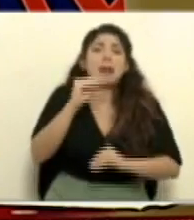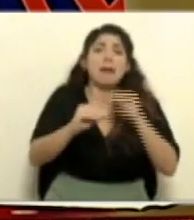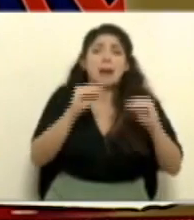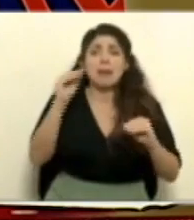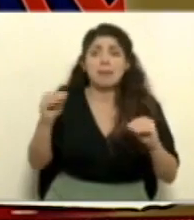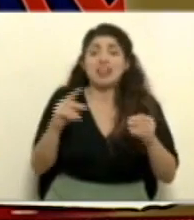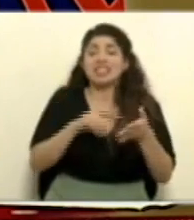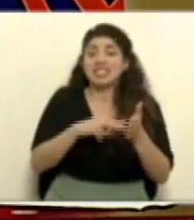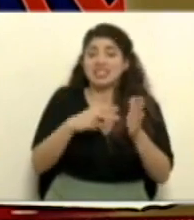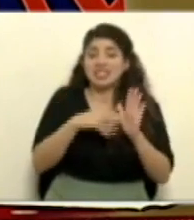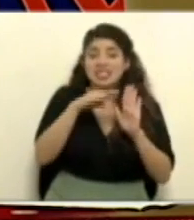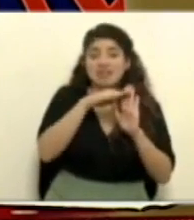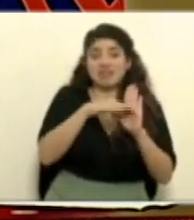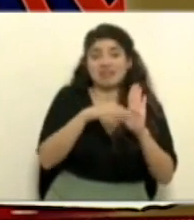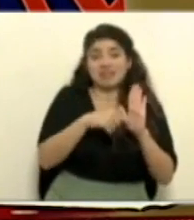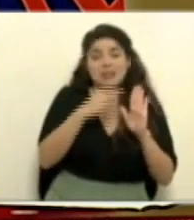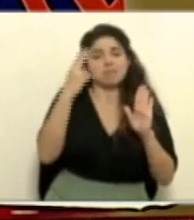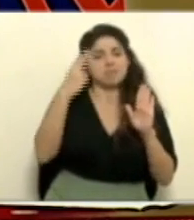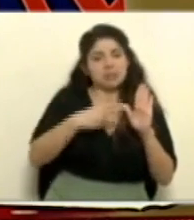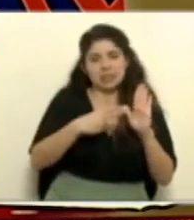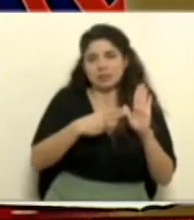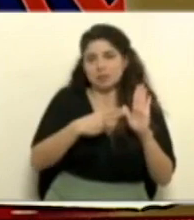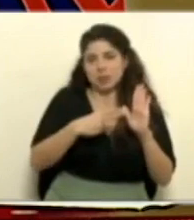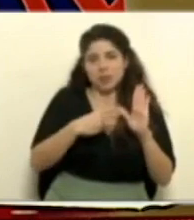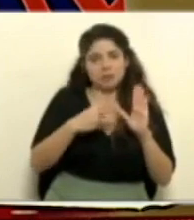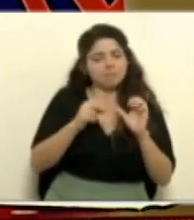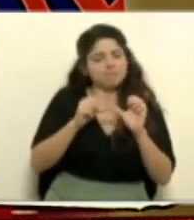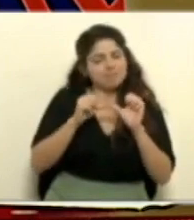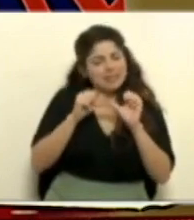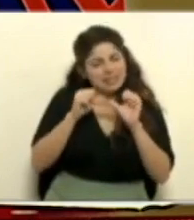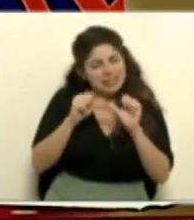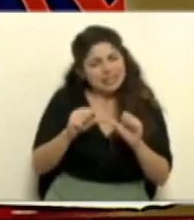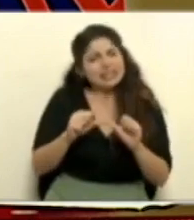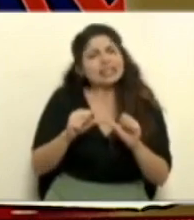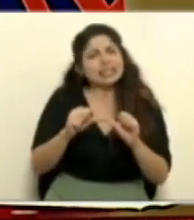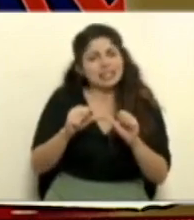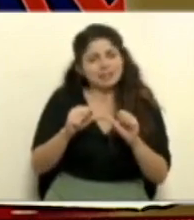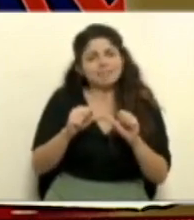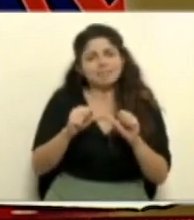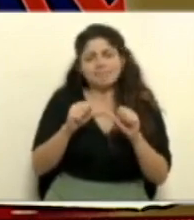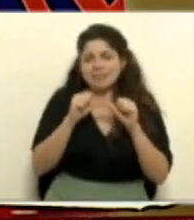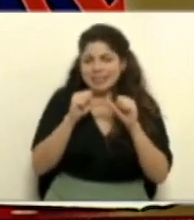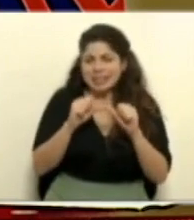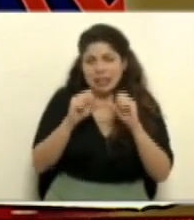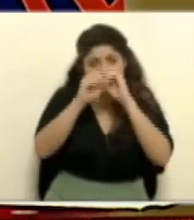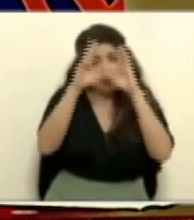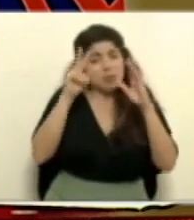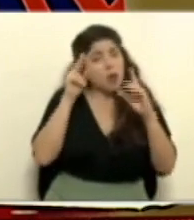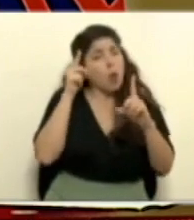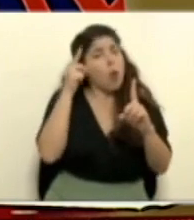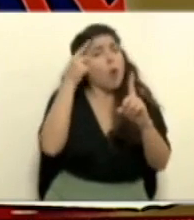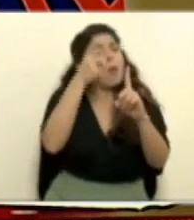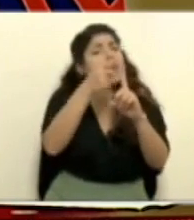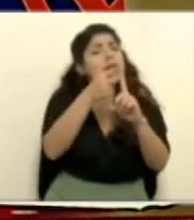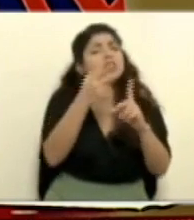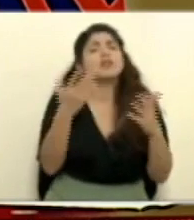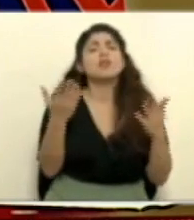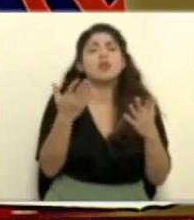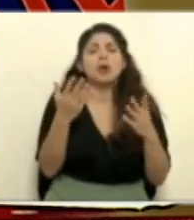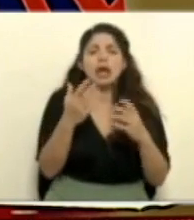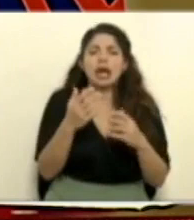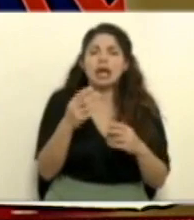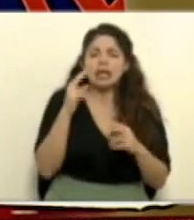medidas siguen siendo las mismas y seguimos en precisamente esa es la visión o el objetivo de la vigilancia,